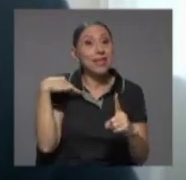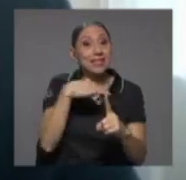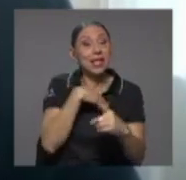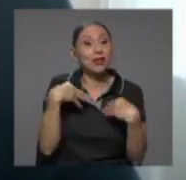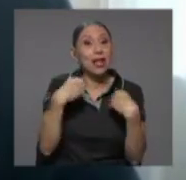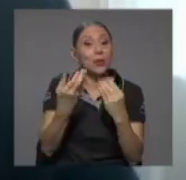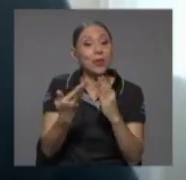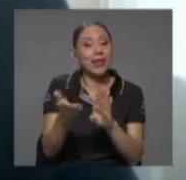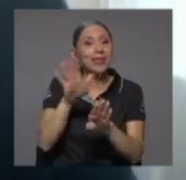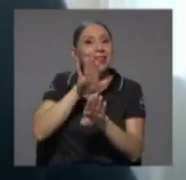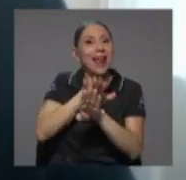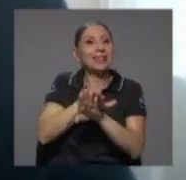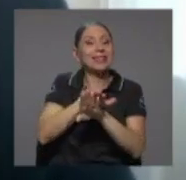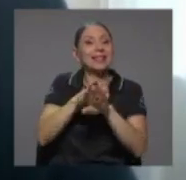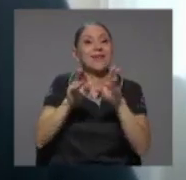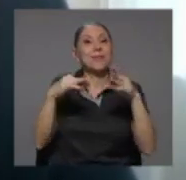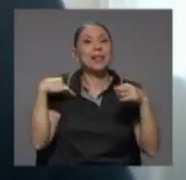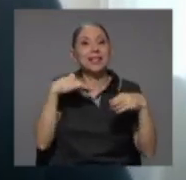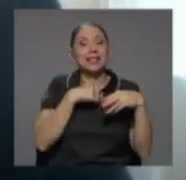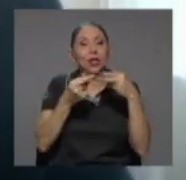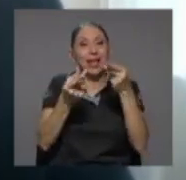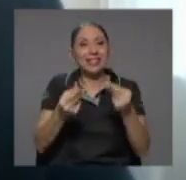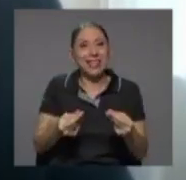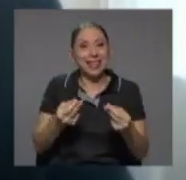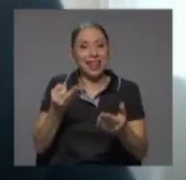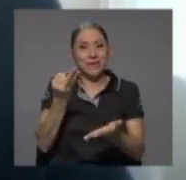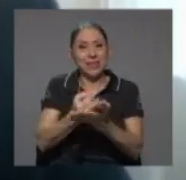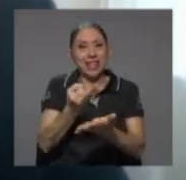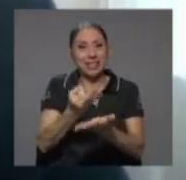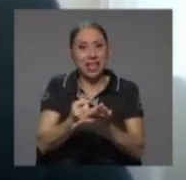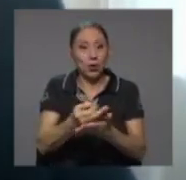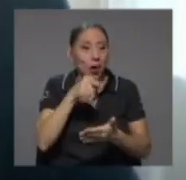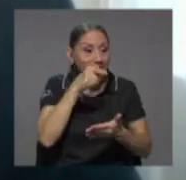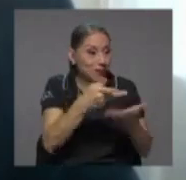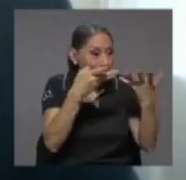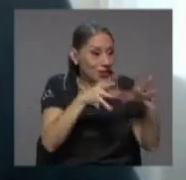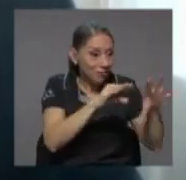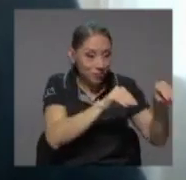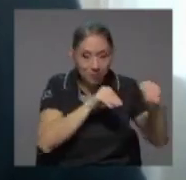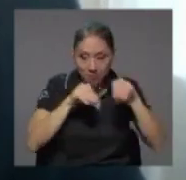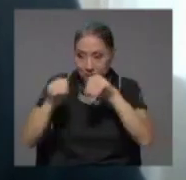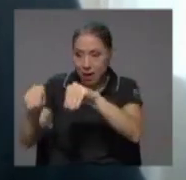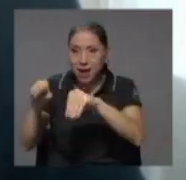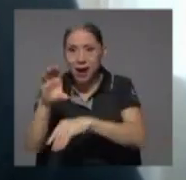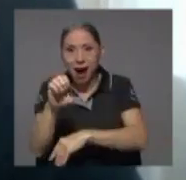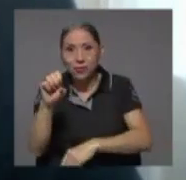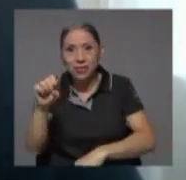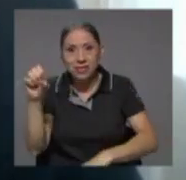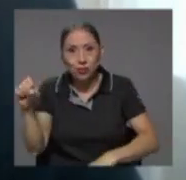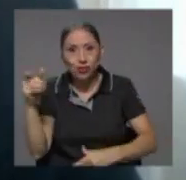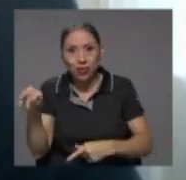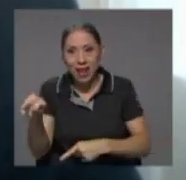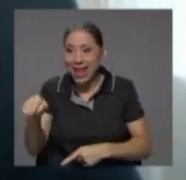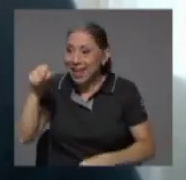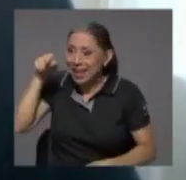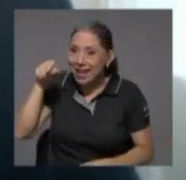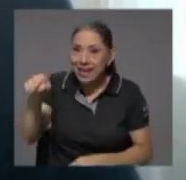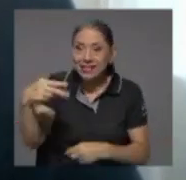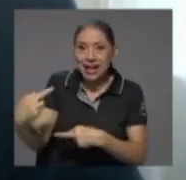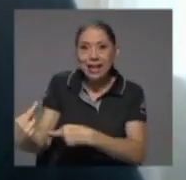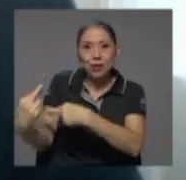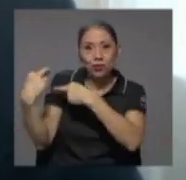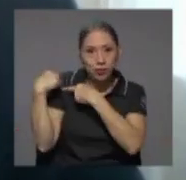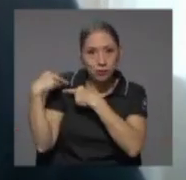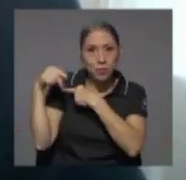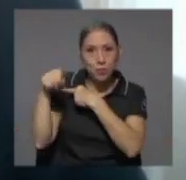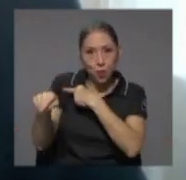ministerio de hacienda financiando a en la caja costalicense del seguro social que al final es la que le corresponde